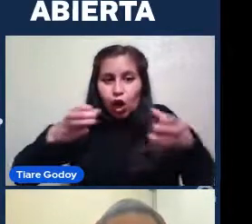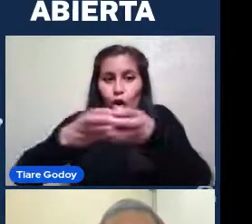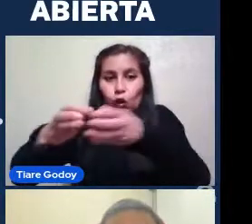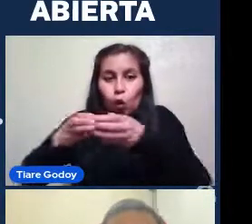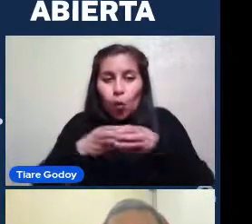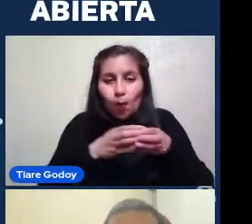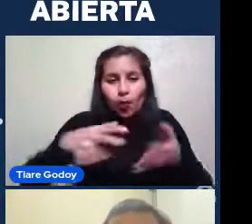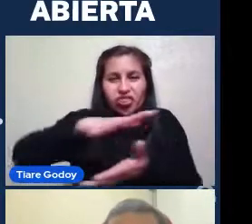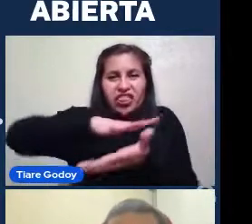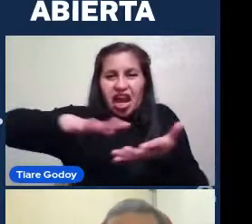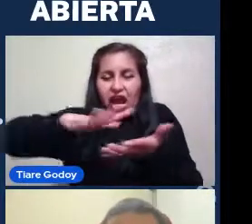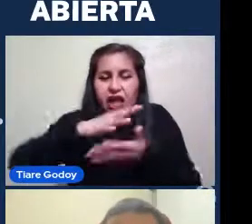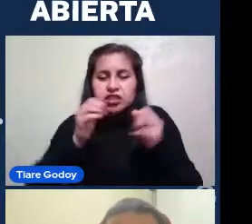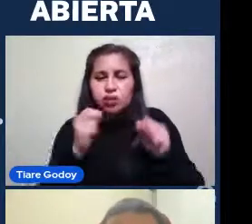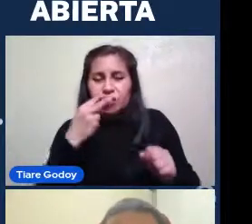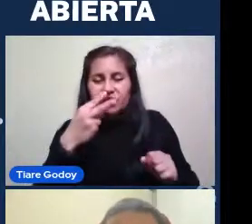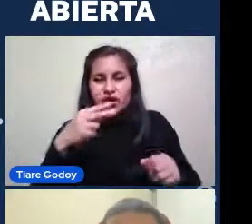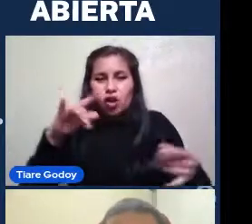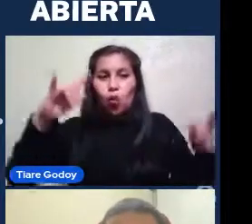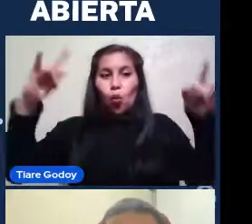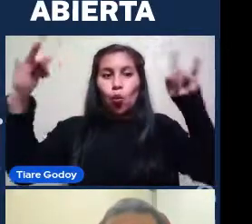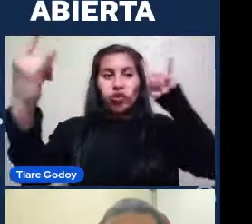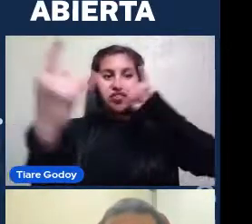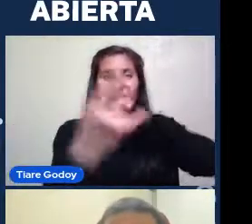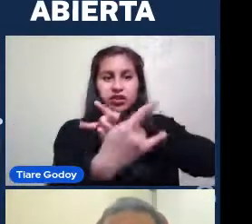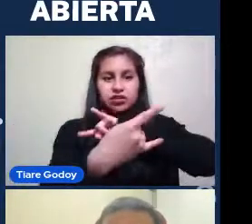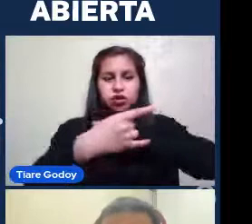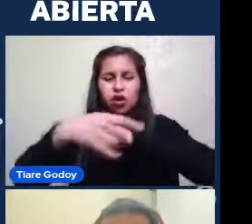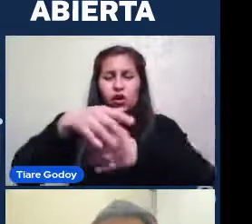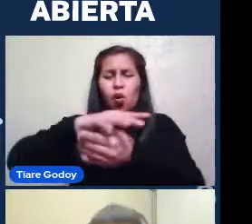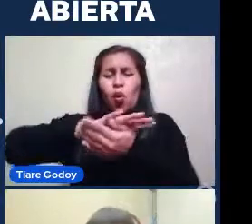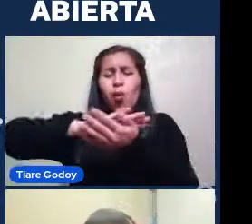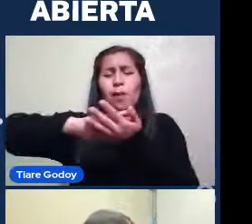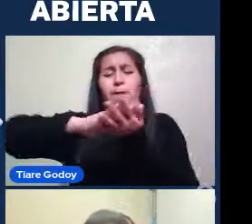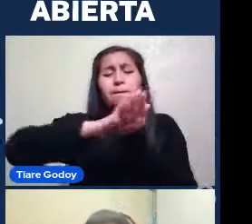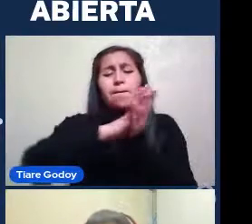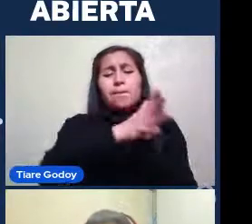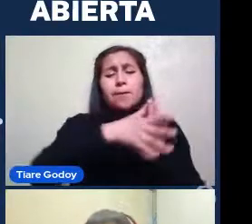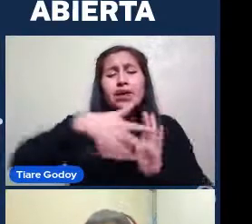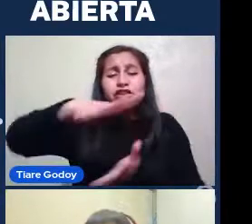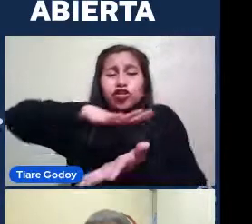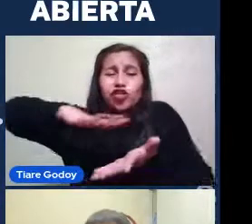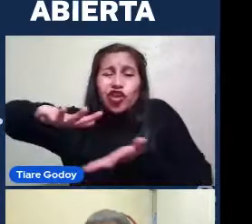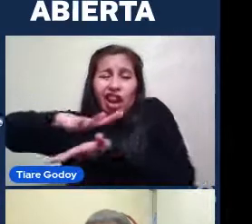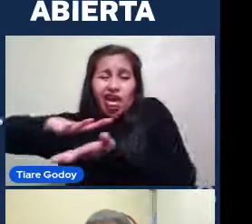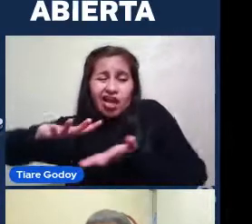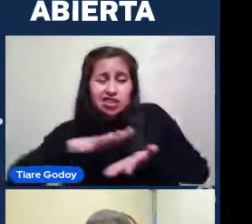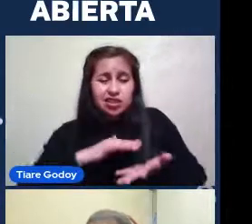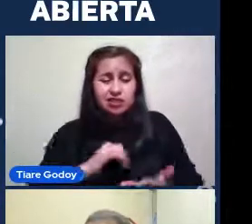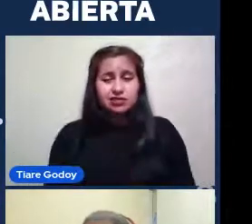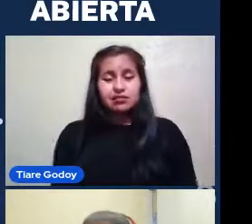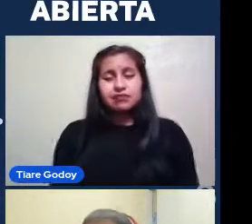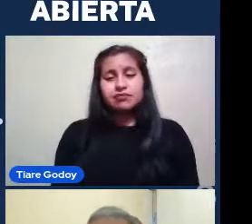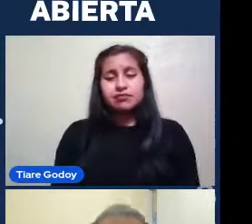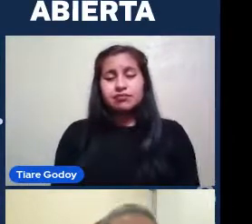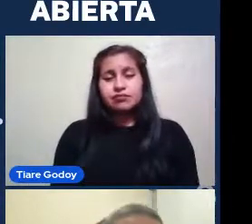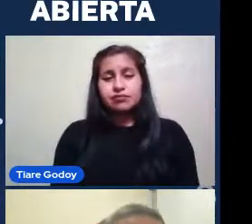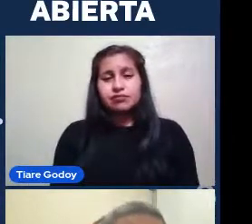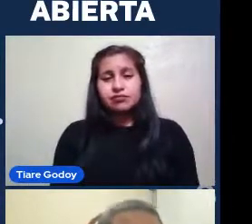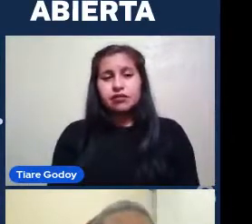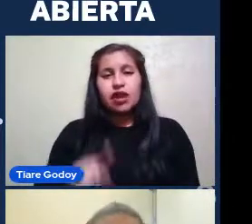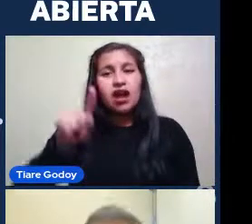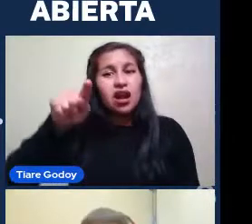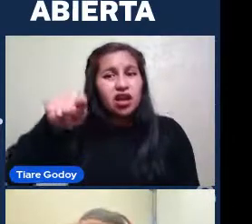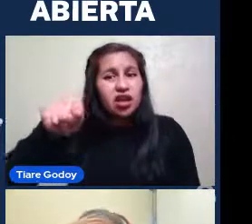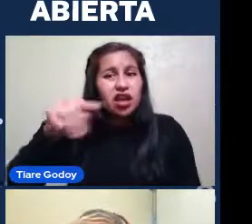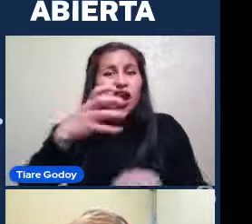El universo Realmente está Lleno De galaxias Y justamente En esas galaxias